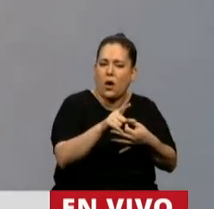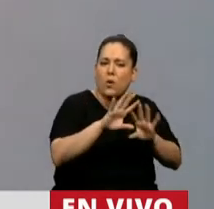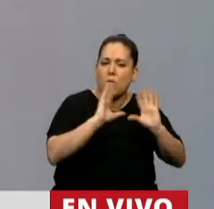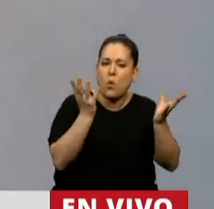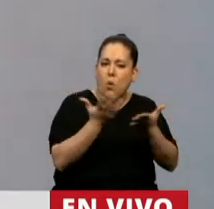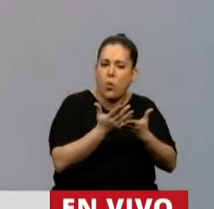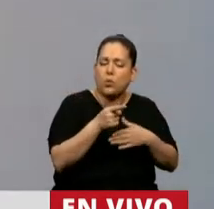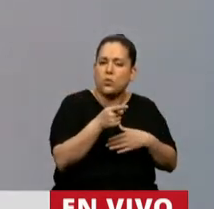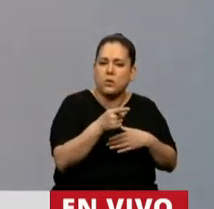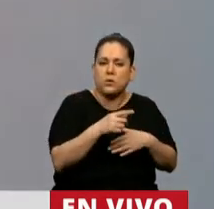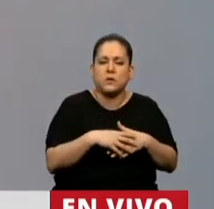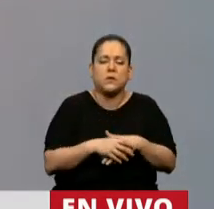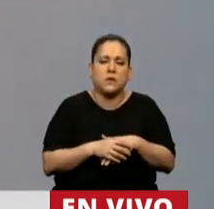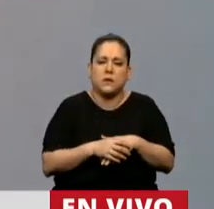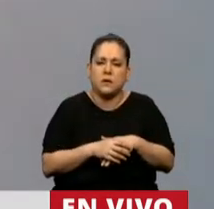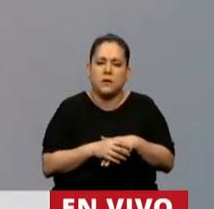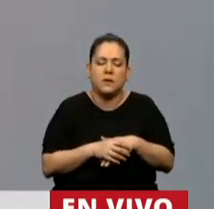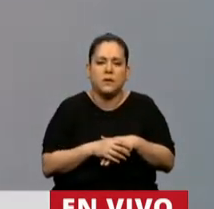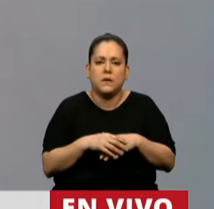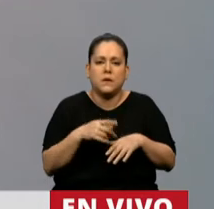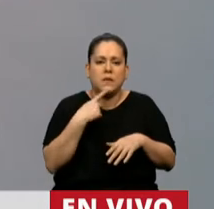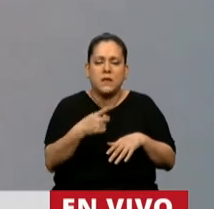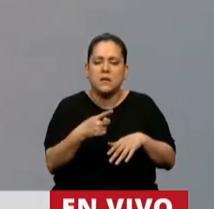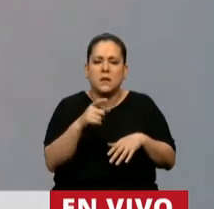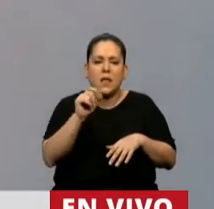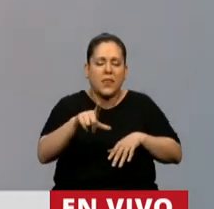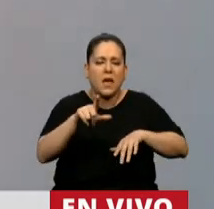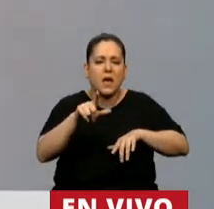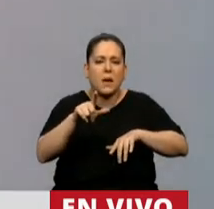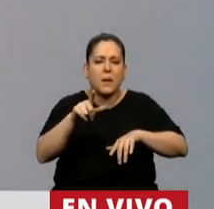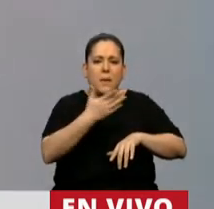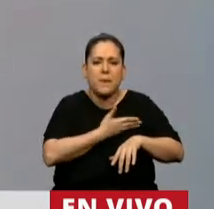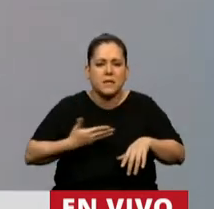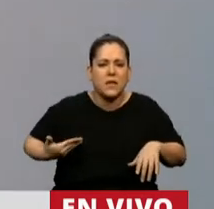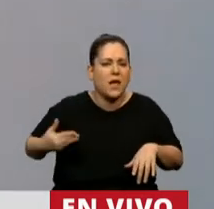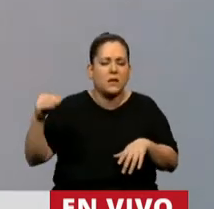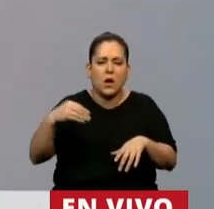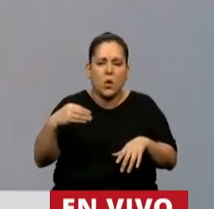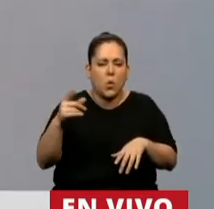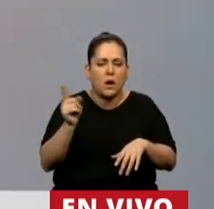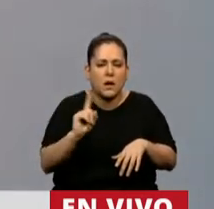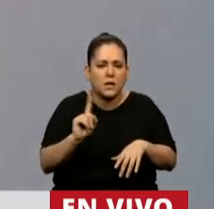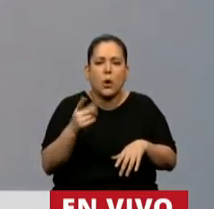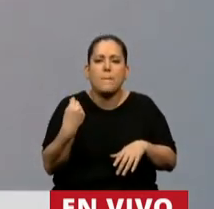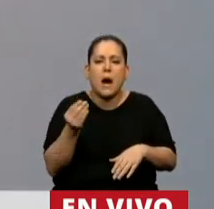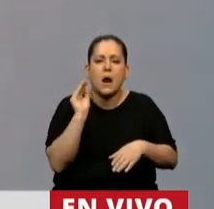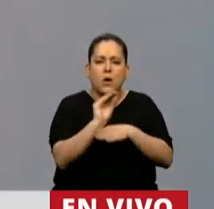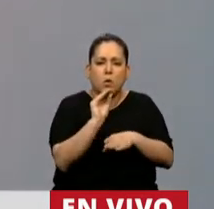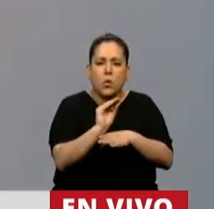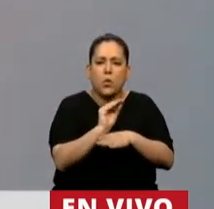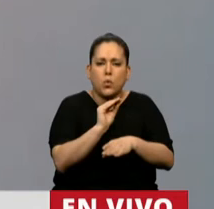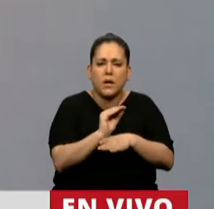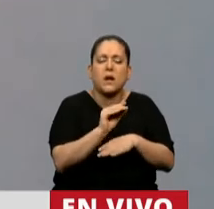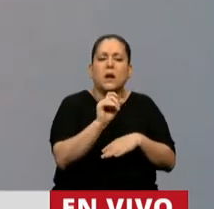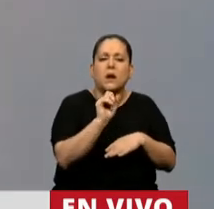el banqueo a la medida de amigos y de parientes del presidente, no alcanzó siquiera para cubrir la